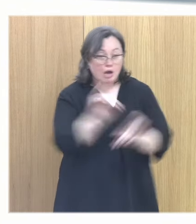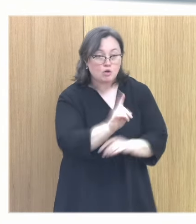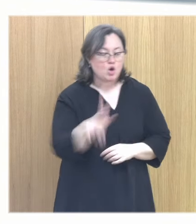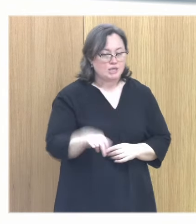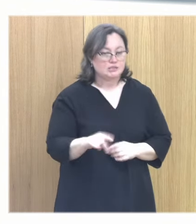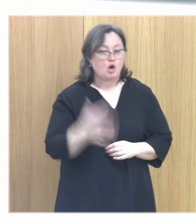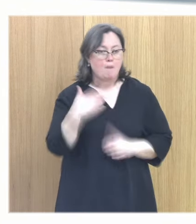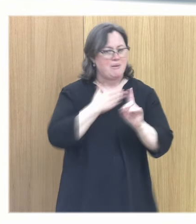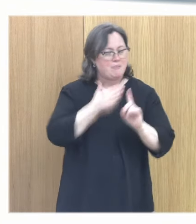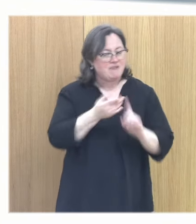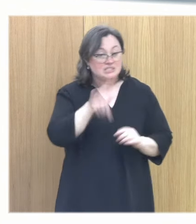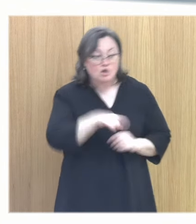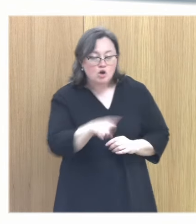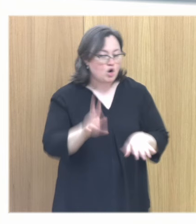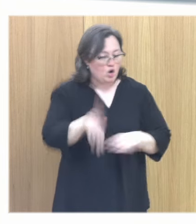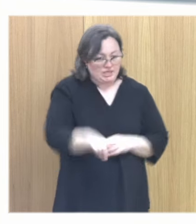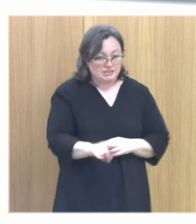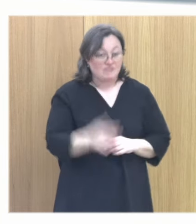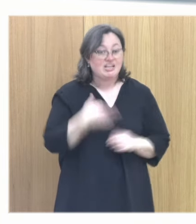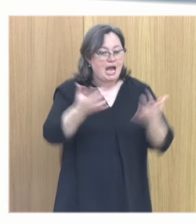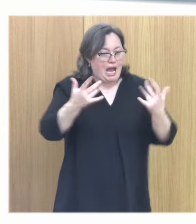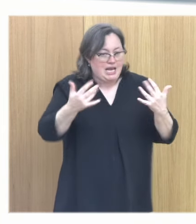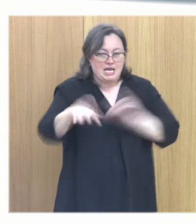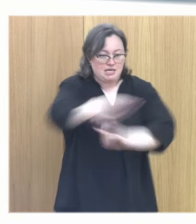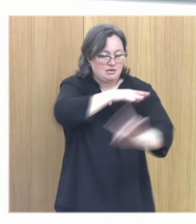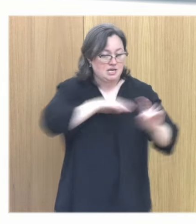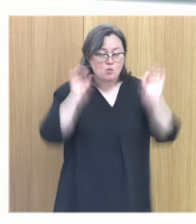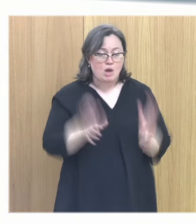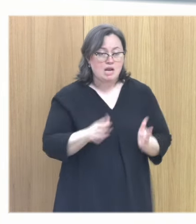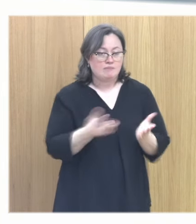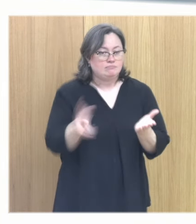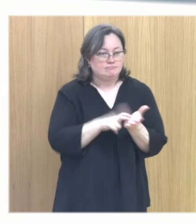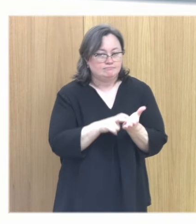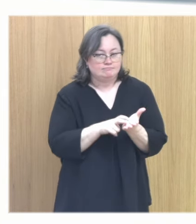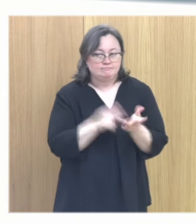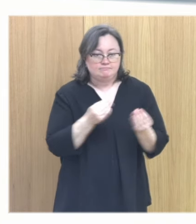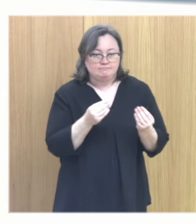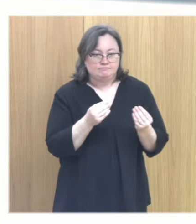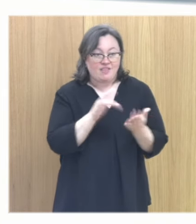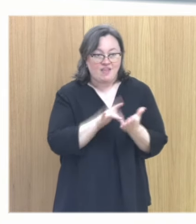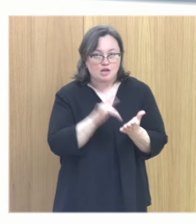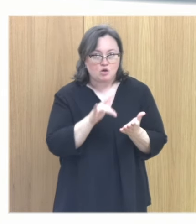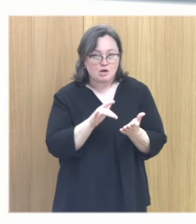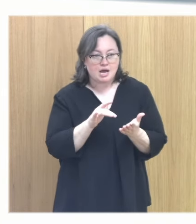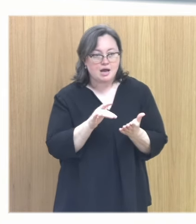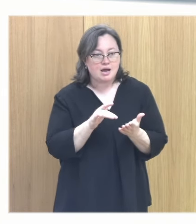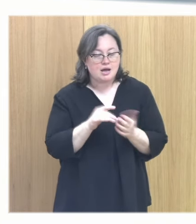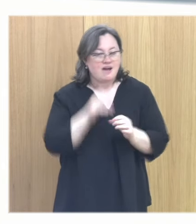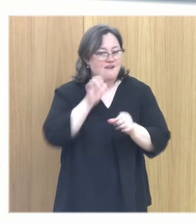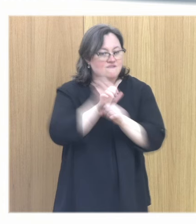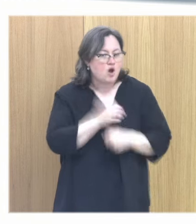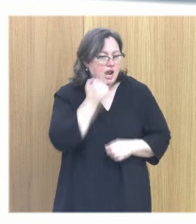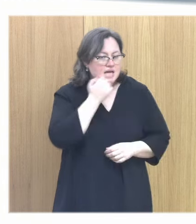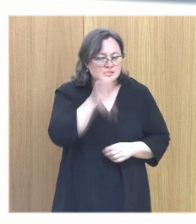o que te peguen o no te peguen. El maltrato es aire. El maltrato es levantarte por la mañana sin saber si ese día te van a violar